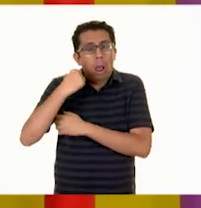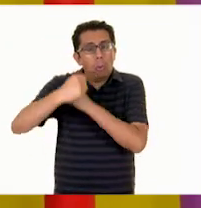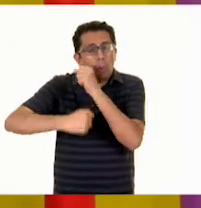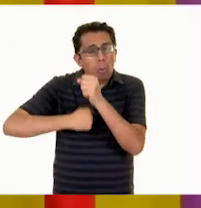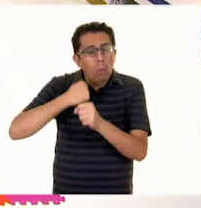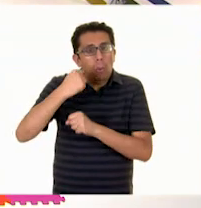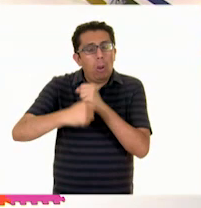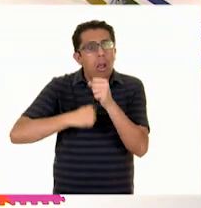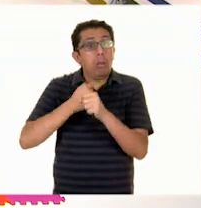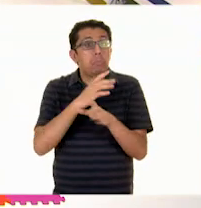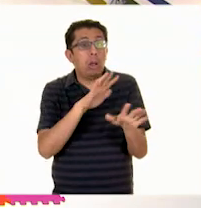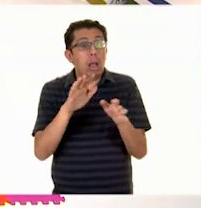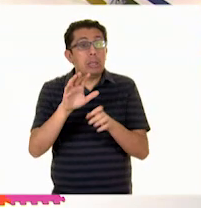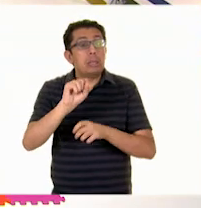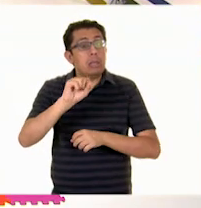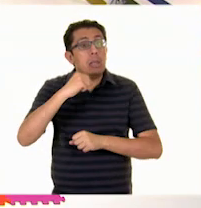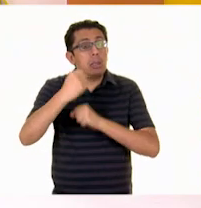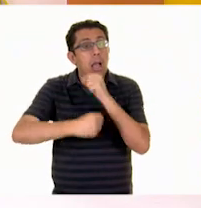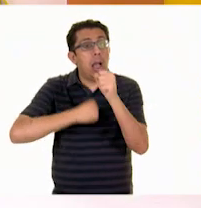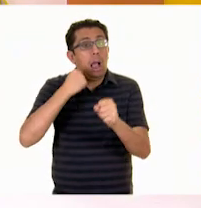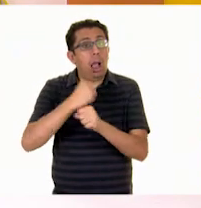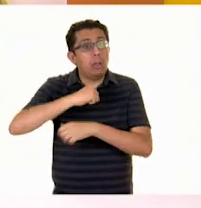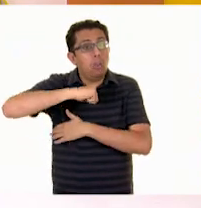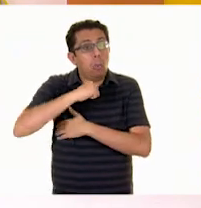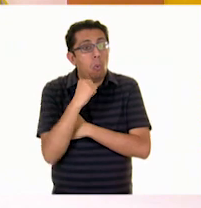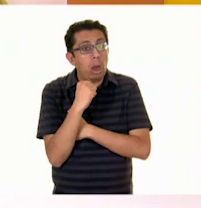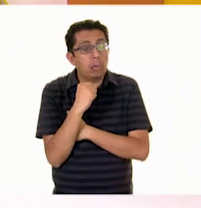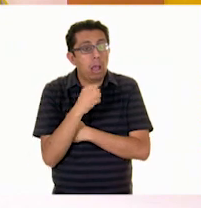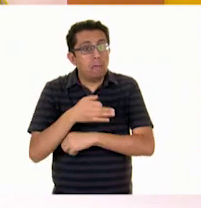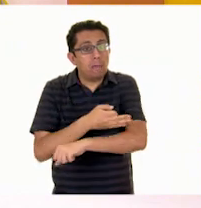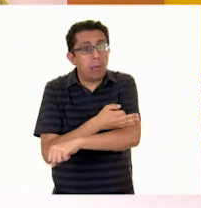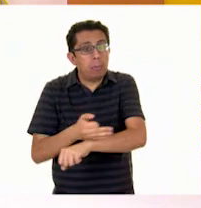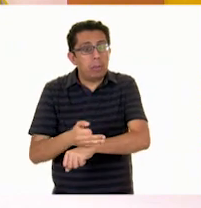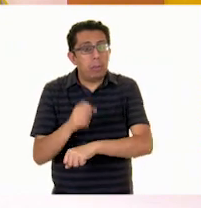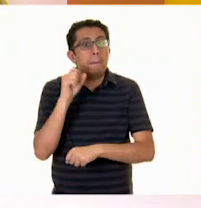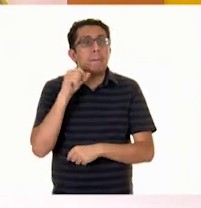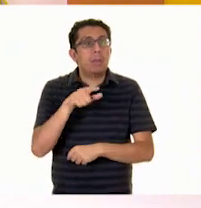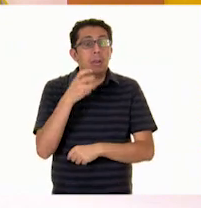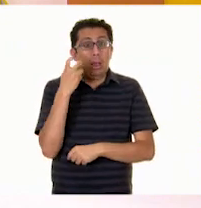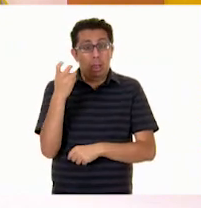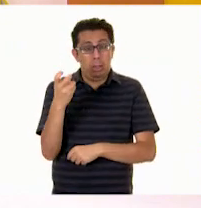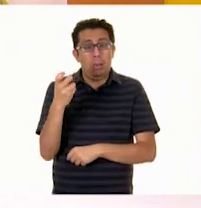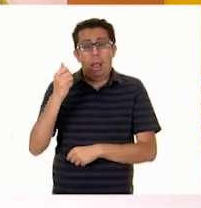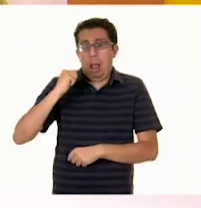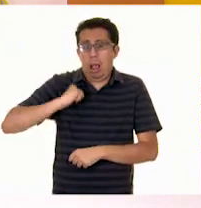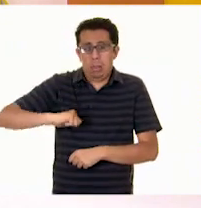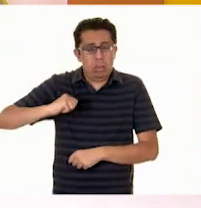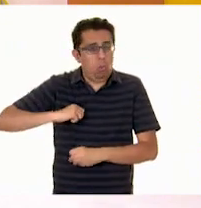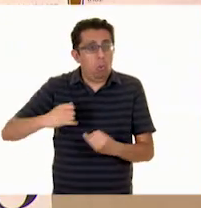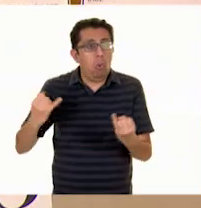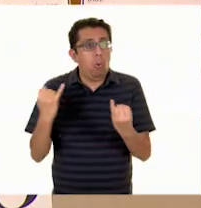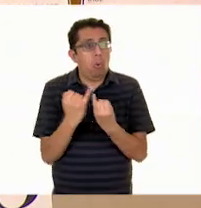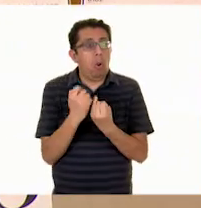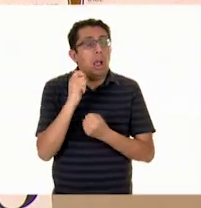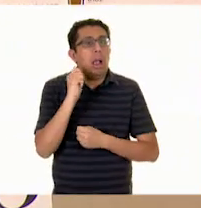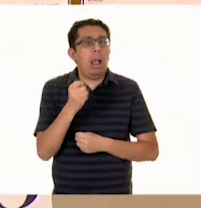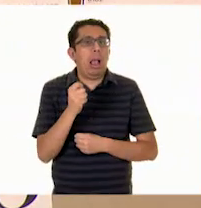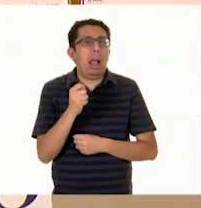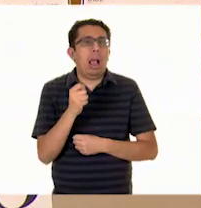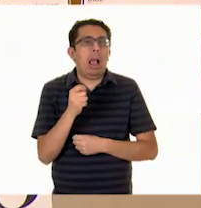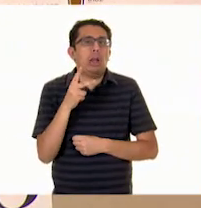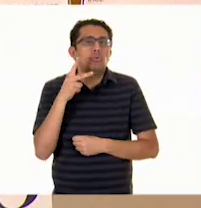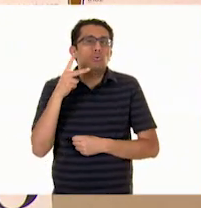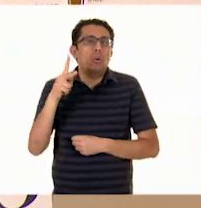¿Como 60 años? ¿60 años? Mira, este también es algo antiguo, y es un recuerdo de mi